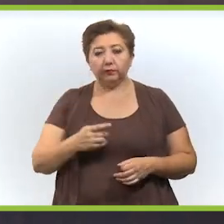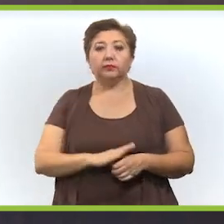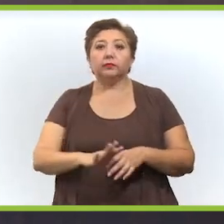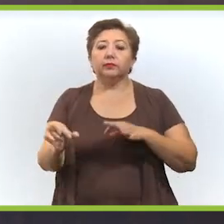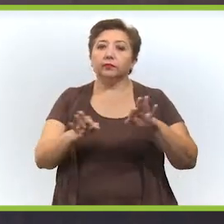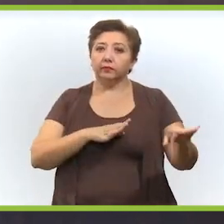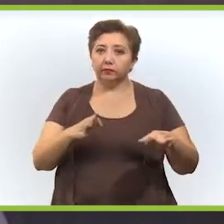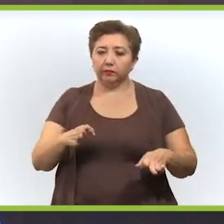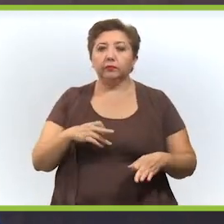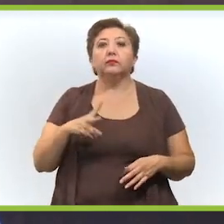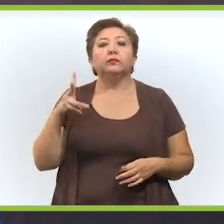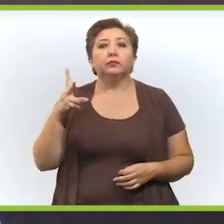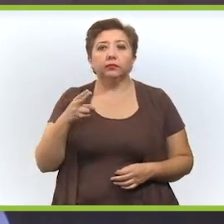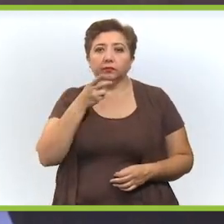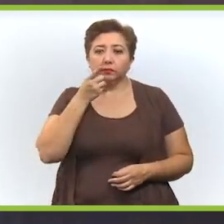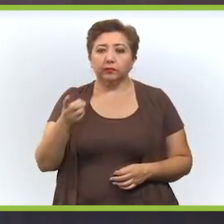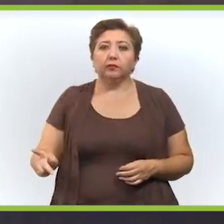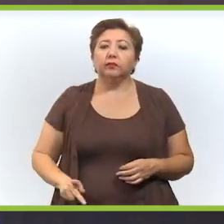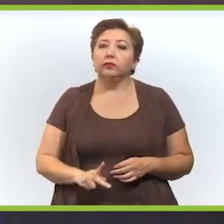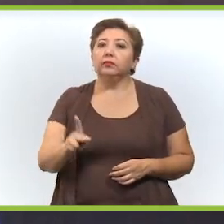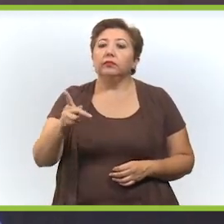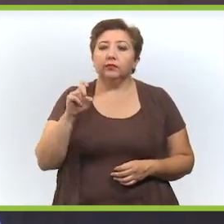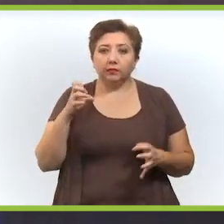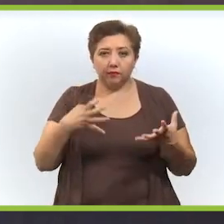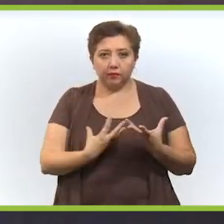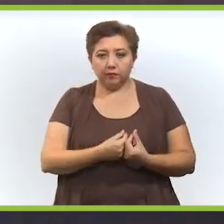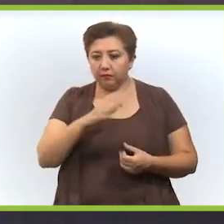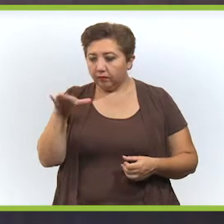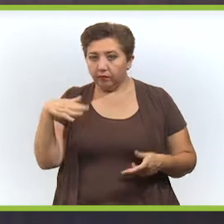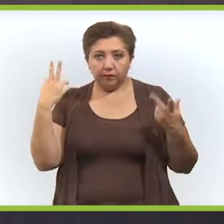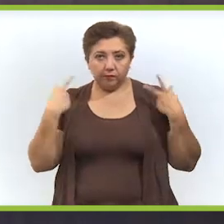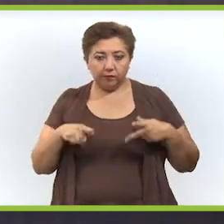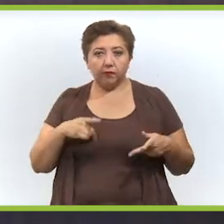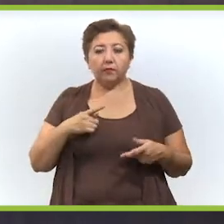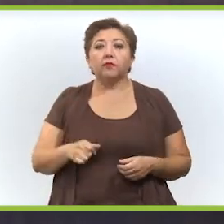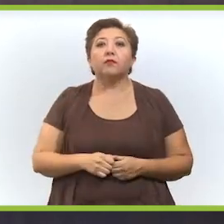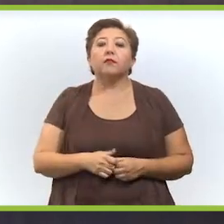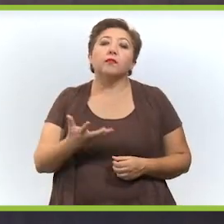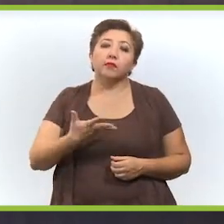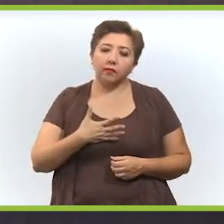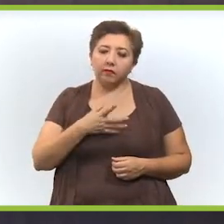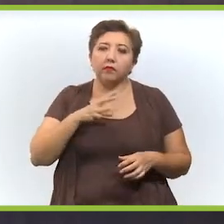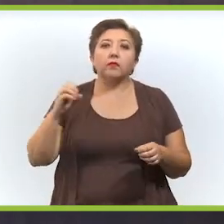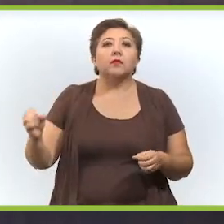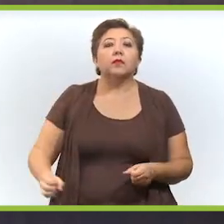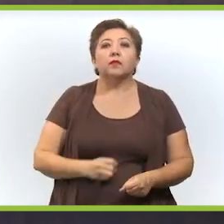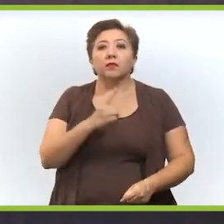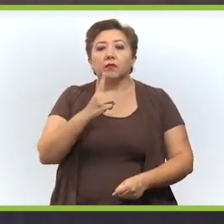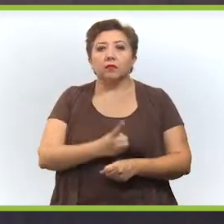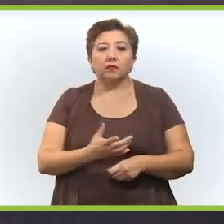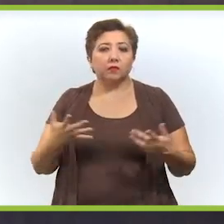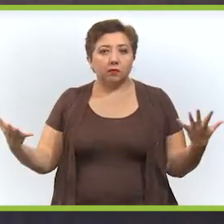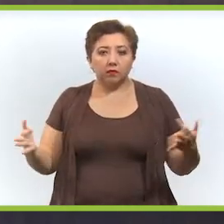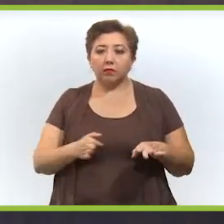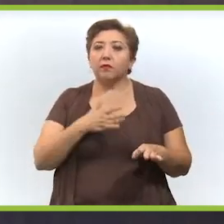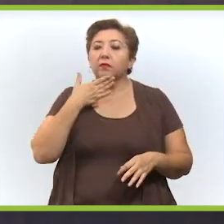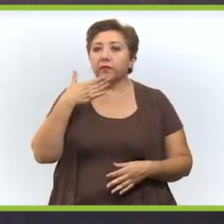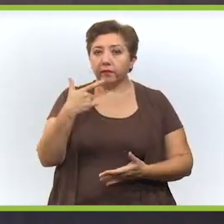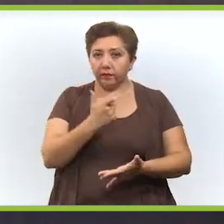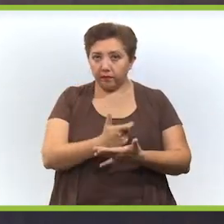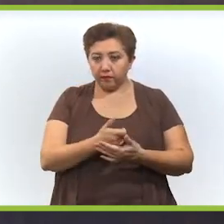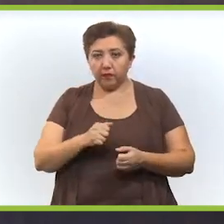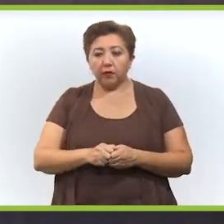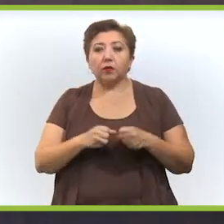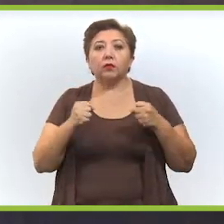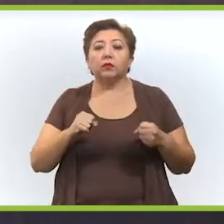en Mérida, sino también en el interior del Estado, que es lo que estamos buscando, que la gente del interior del Estado tenga la oportunidad de tener un trabajo bien remunerado,